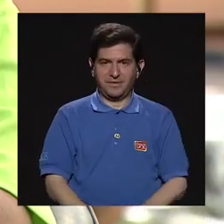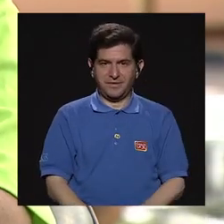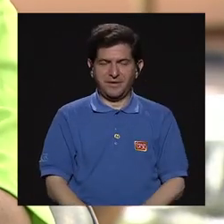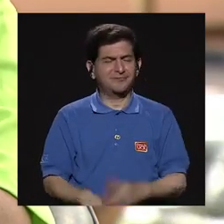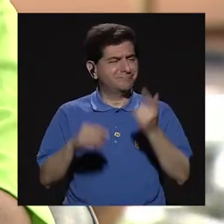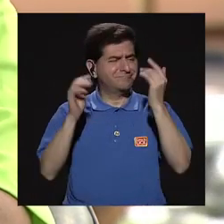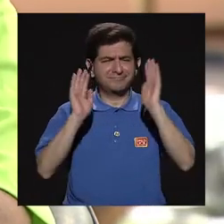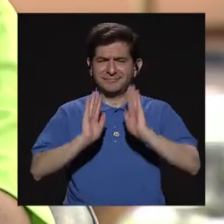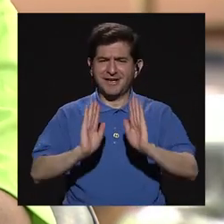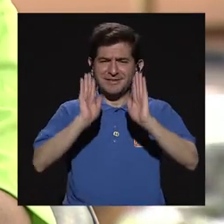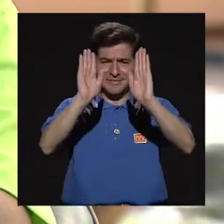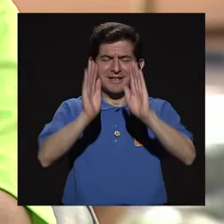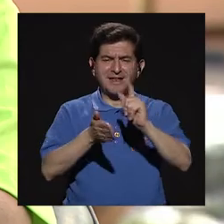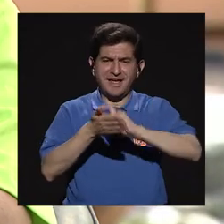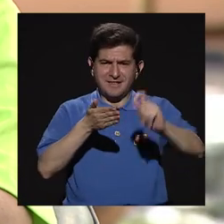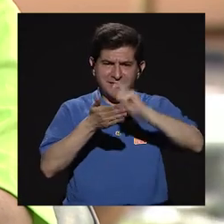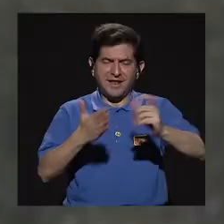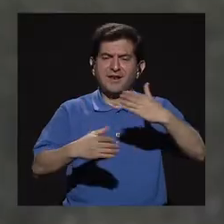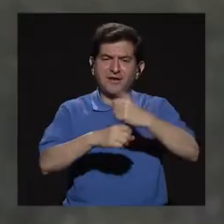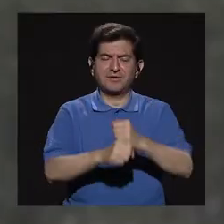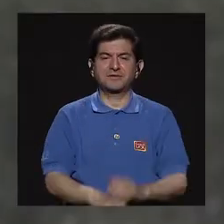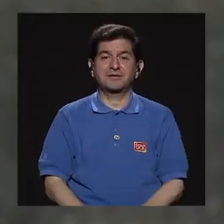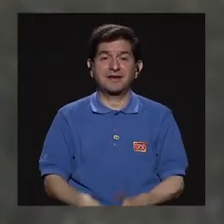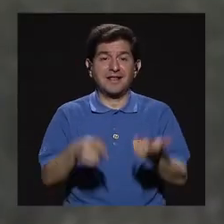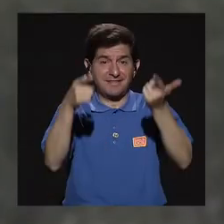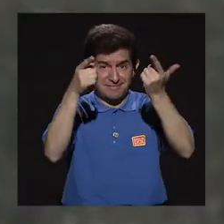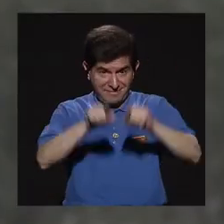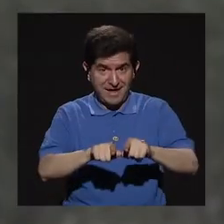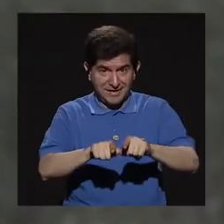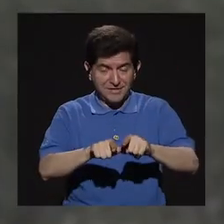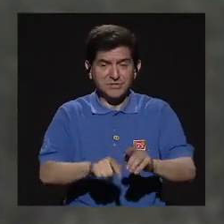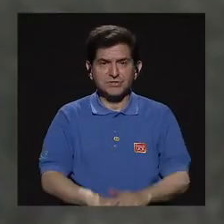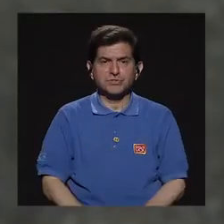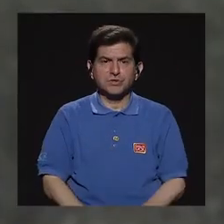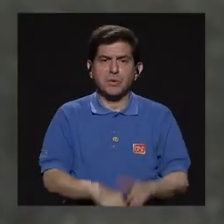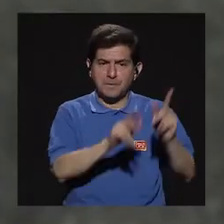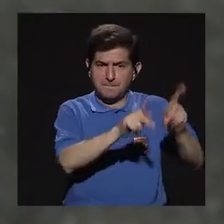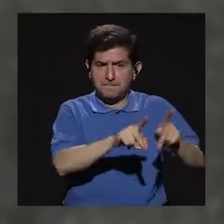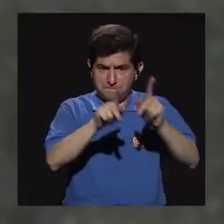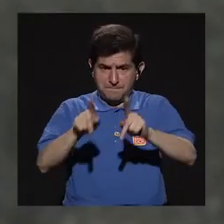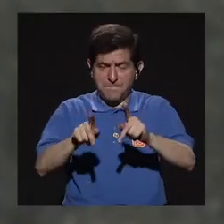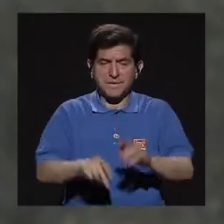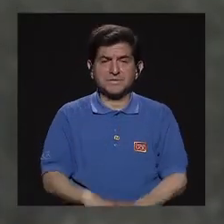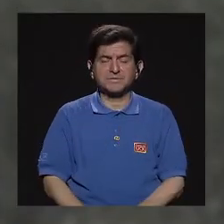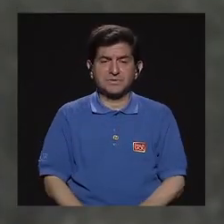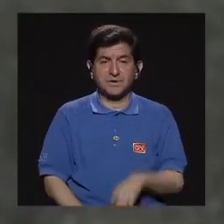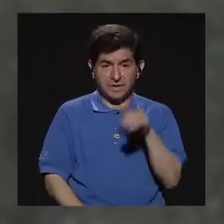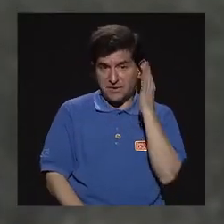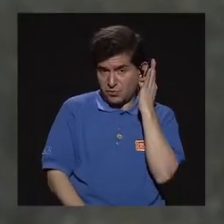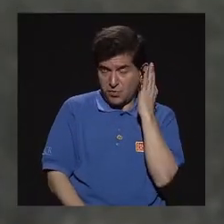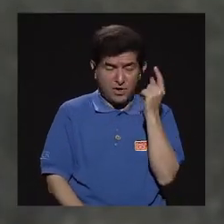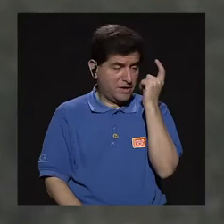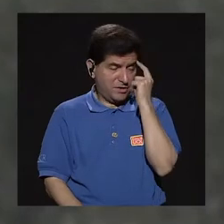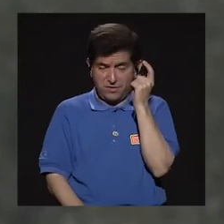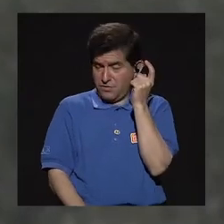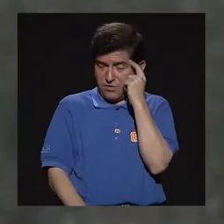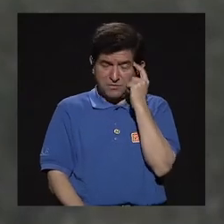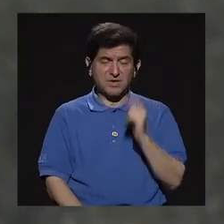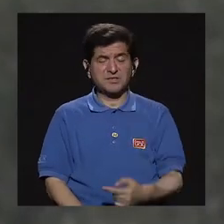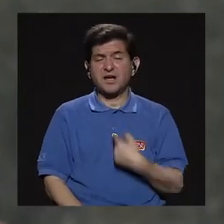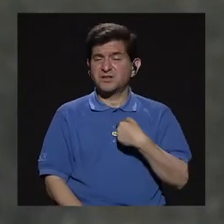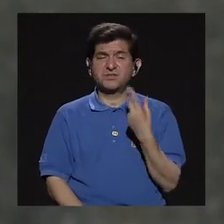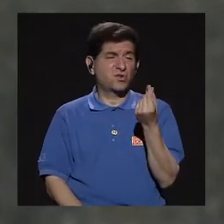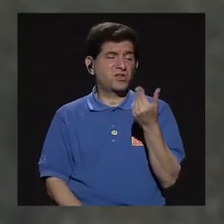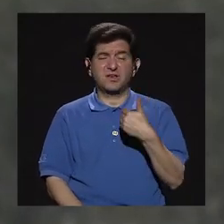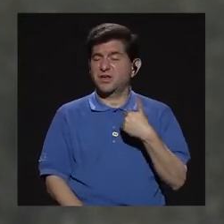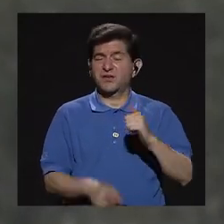fantástico lo que ustedes como escuela están realizando. No, y de hecho, que la gente o estas mujeres dejen de pensar en, ay, es